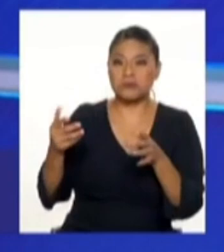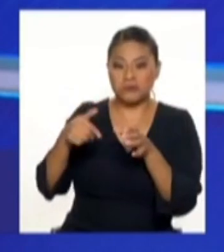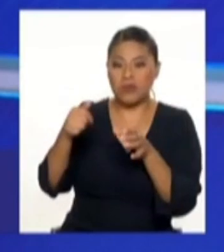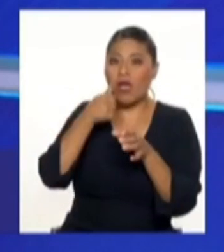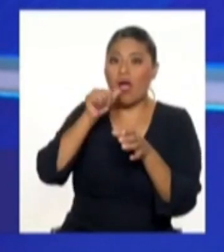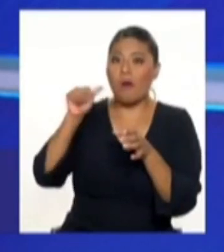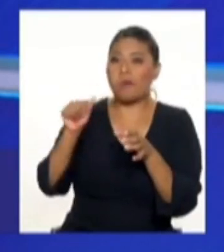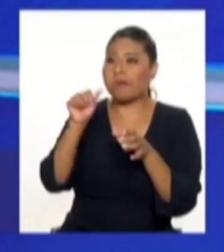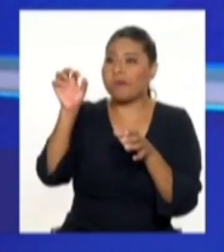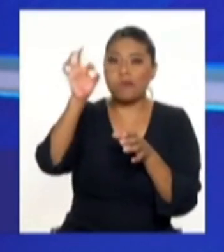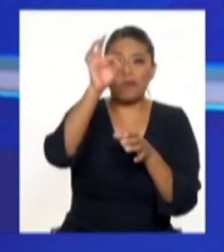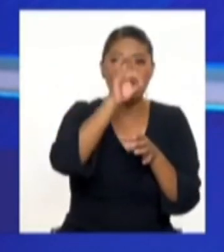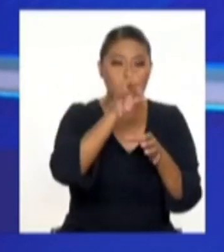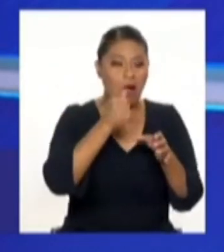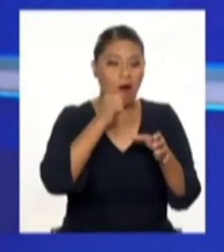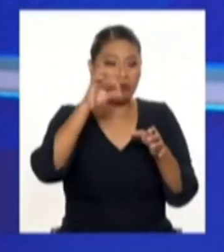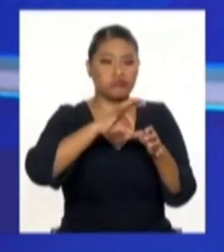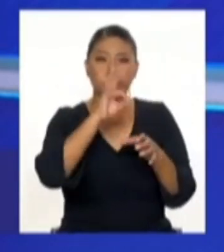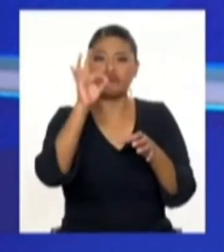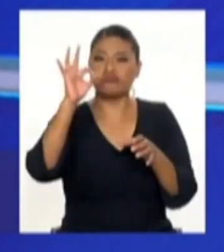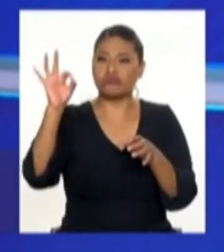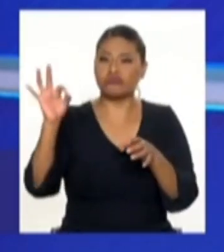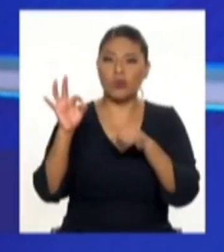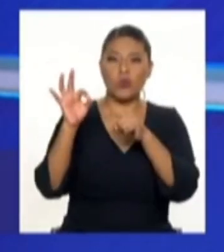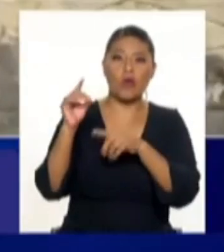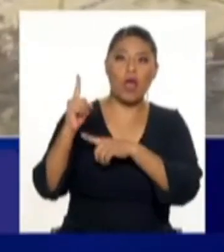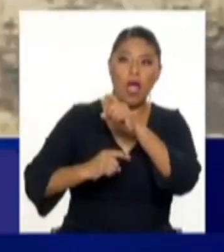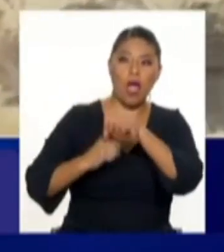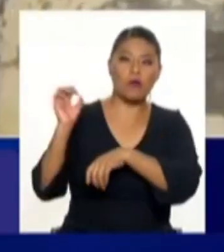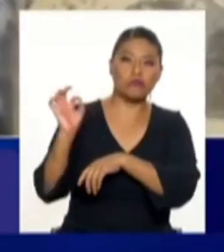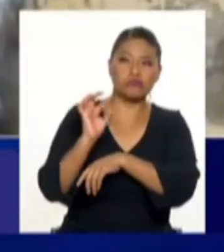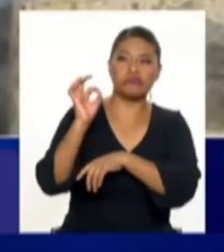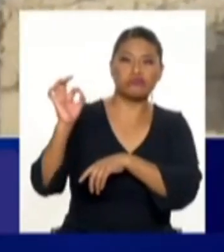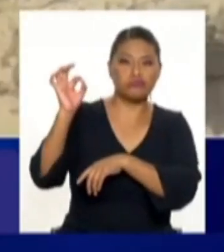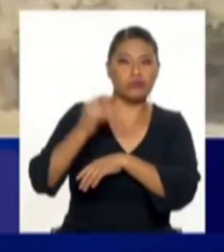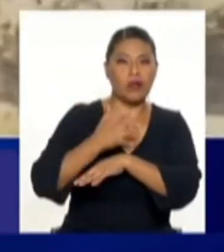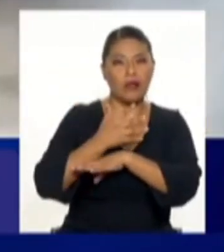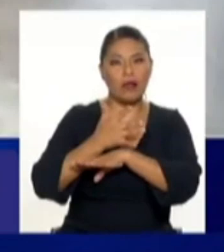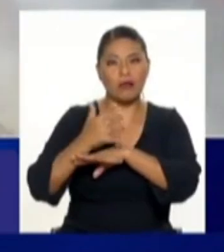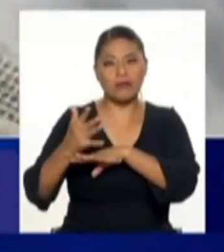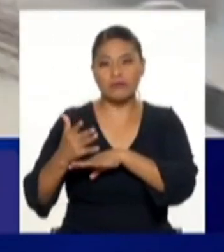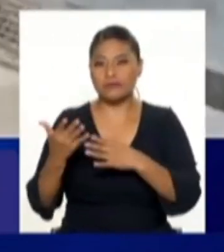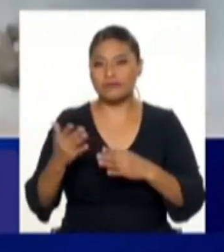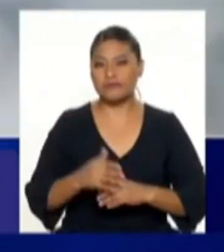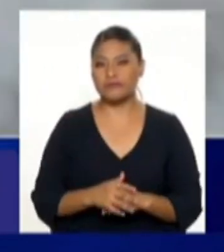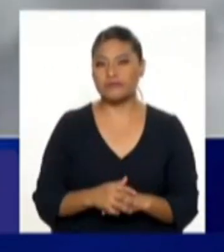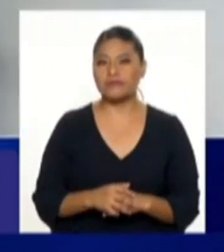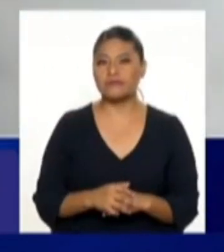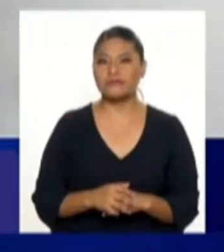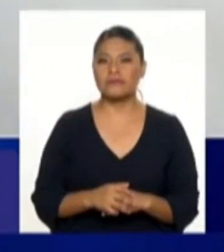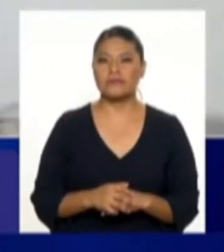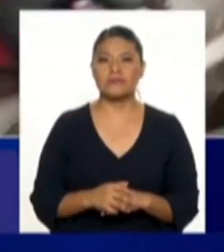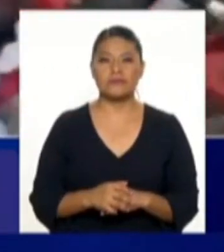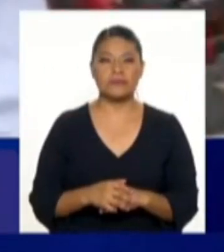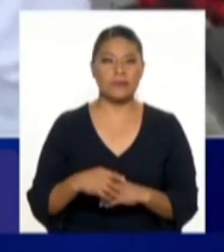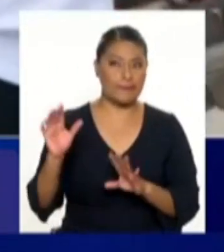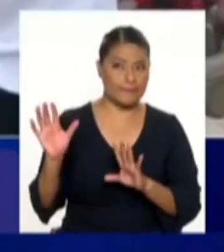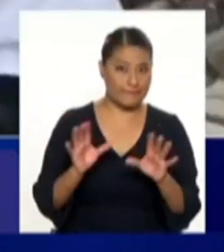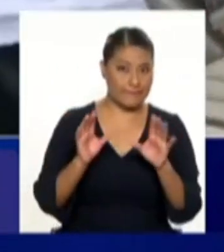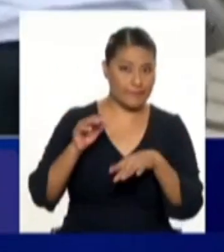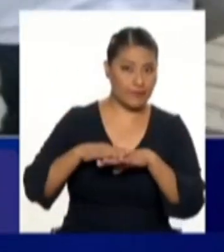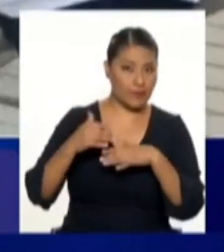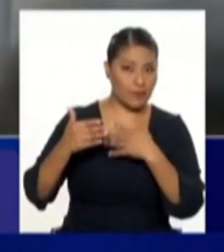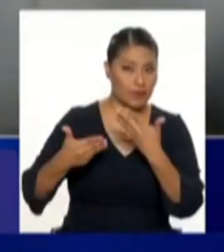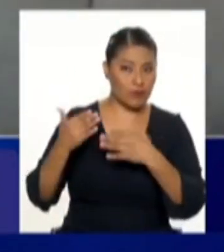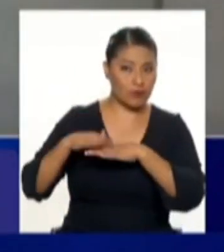es agua. ¿Sabe cuánto puede durar ese mosquito? Un año, en seca. Entonces, ¿esto quiere decir que van a haber acciones para justamente controlar